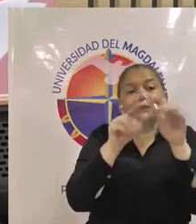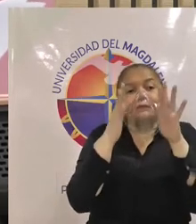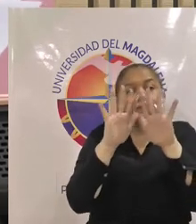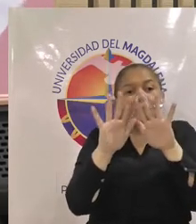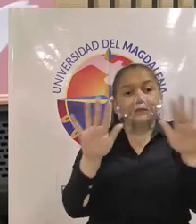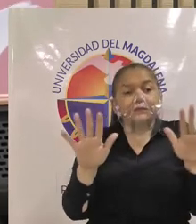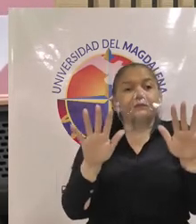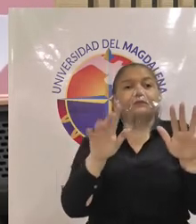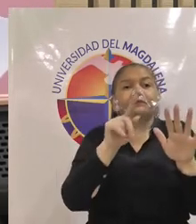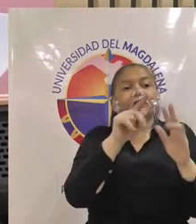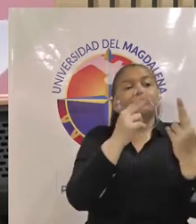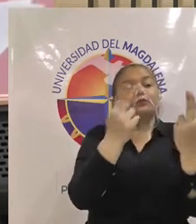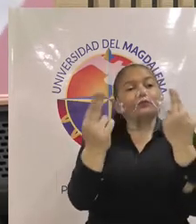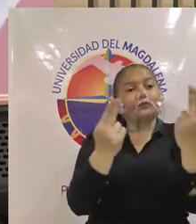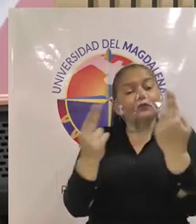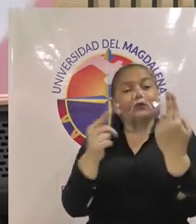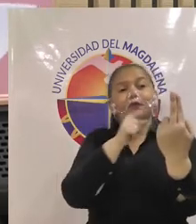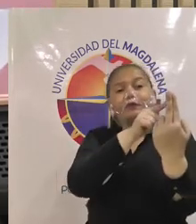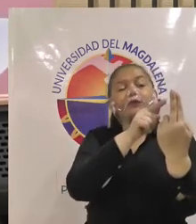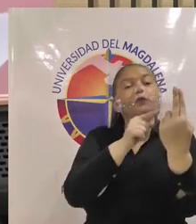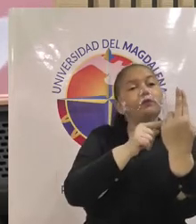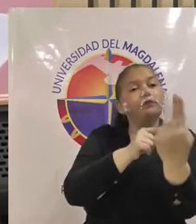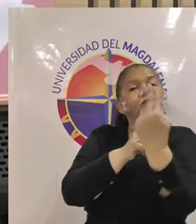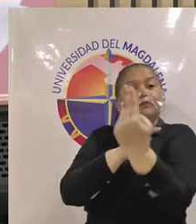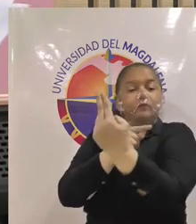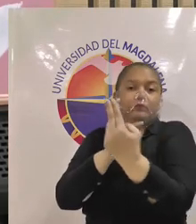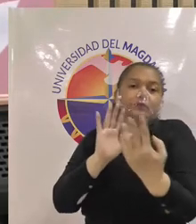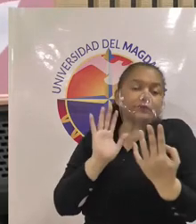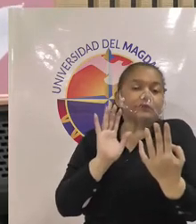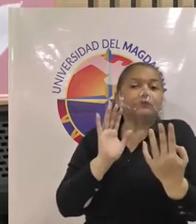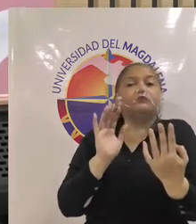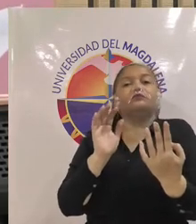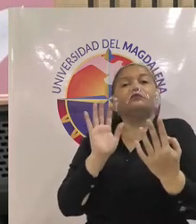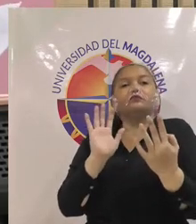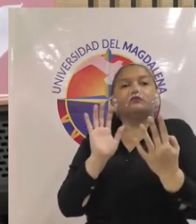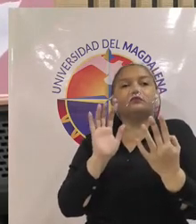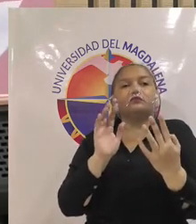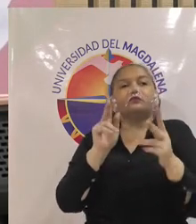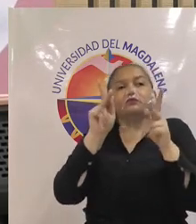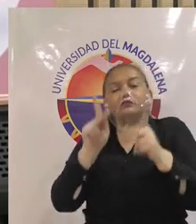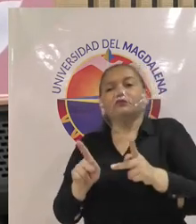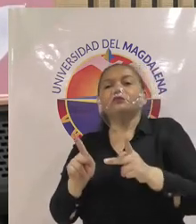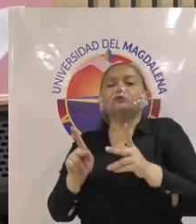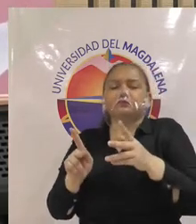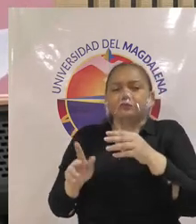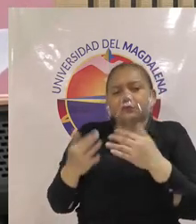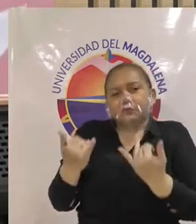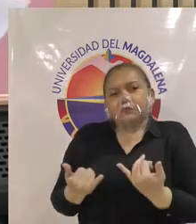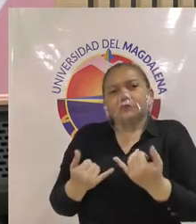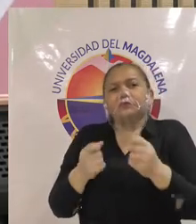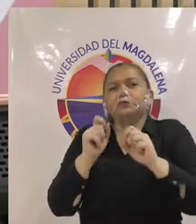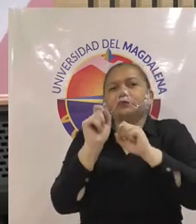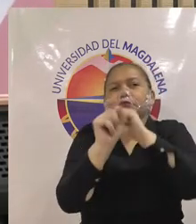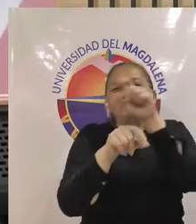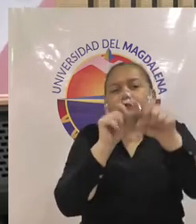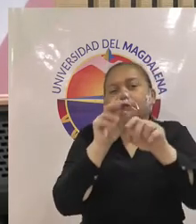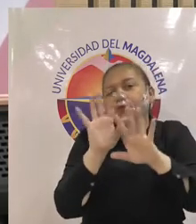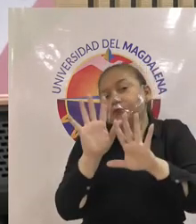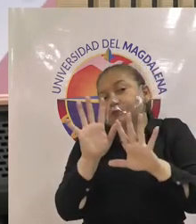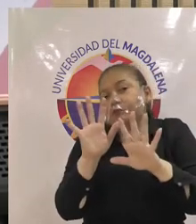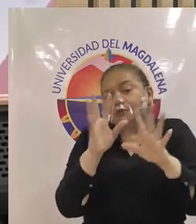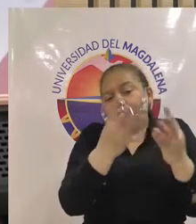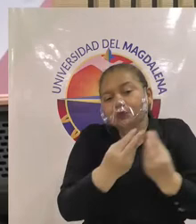a los candidatos o con los candidatos de los estudiantes a ser parte de estos órganos de gobierno